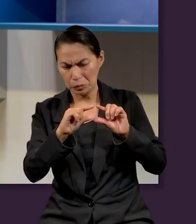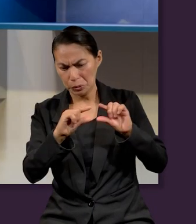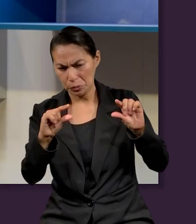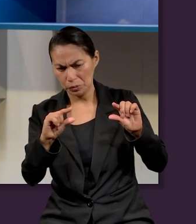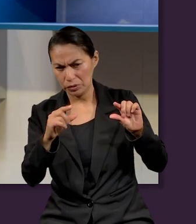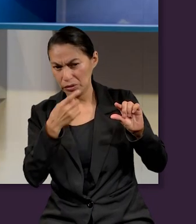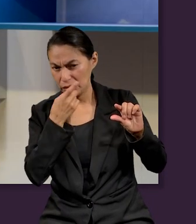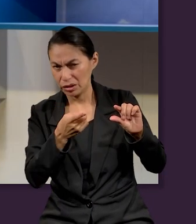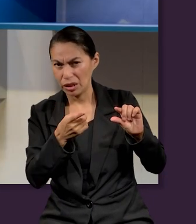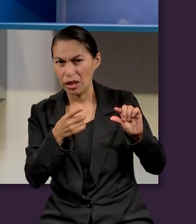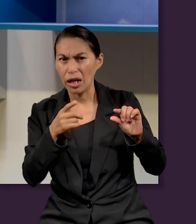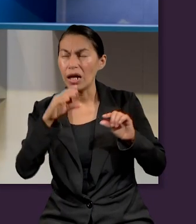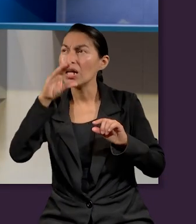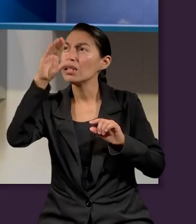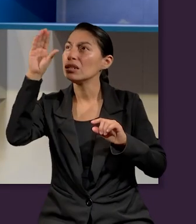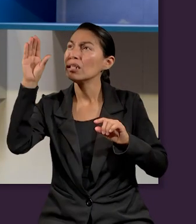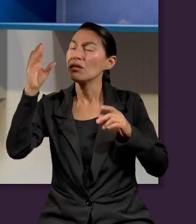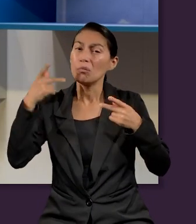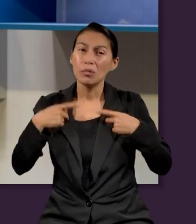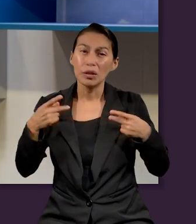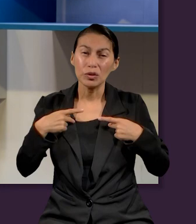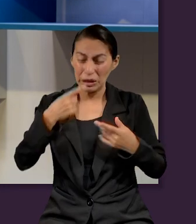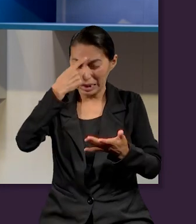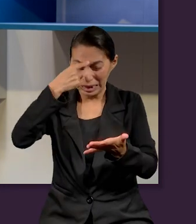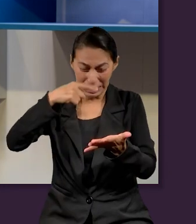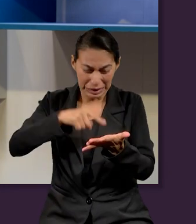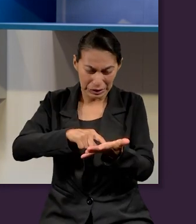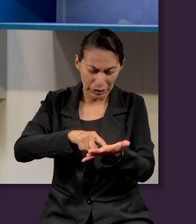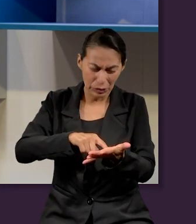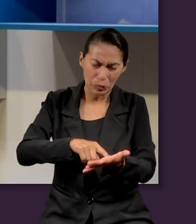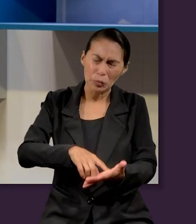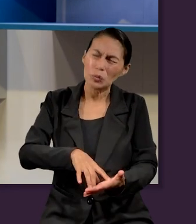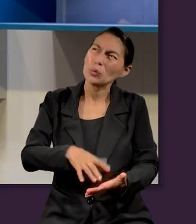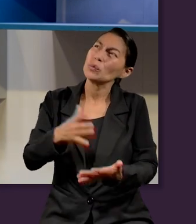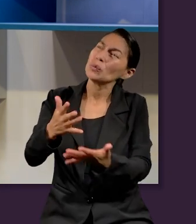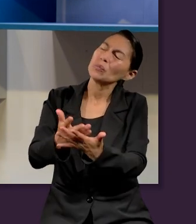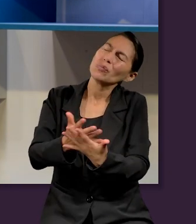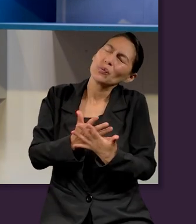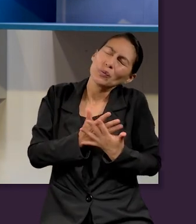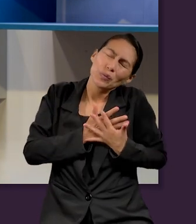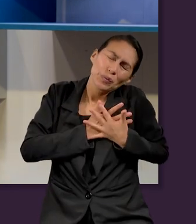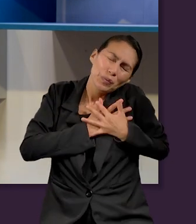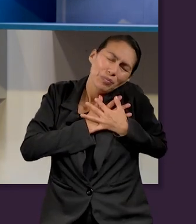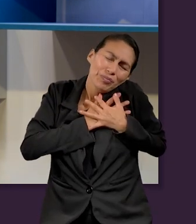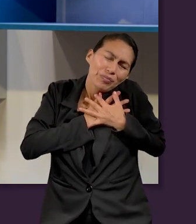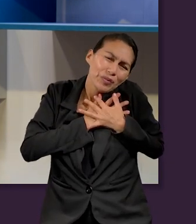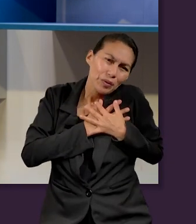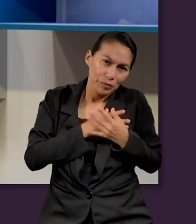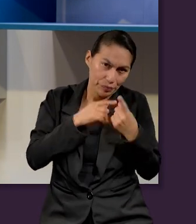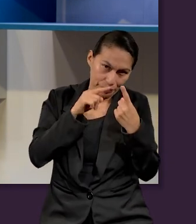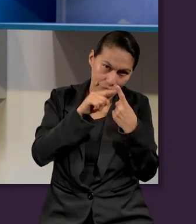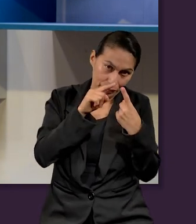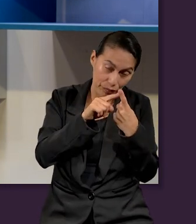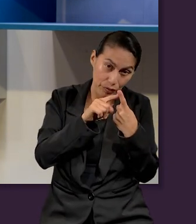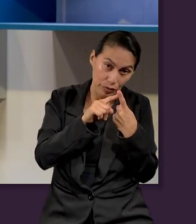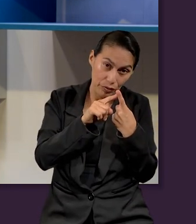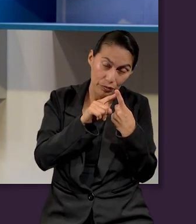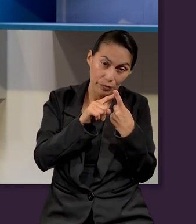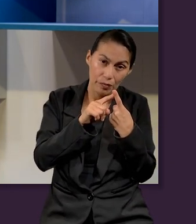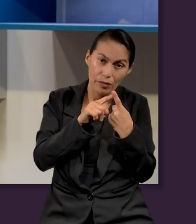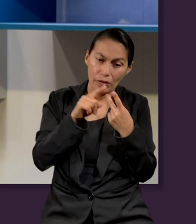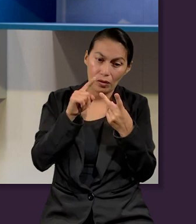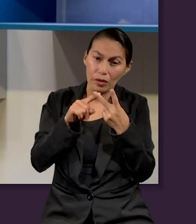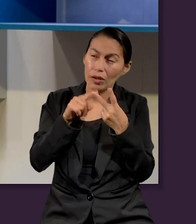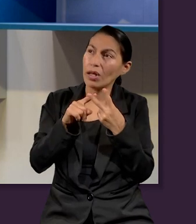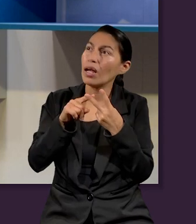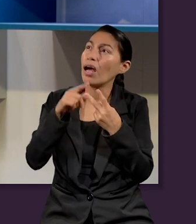El cielo necesita creyentes que estén, número uno, tan constreñidos por el amor de Cristo. Dos, redimidos por